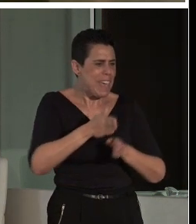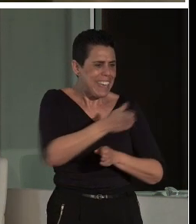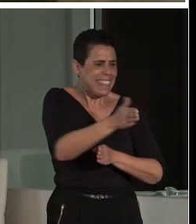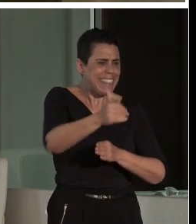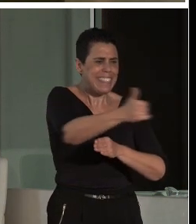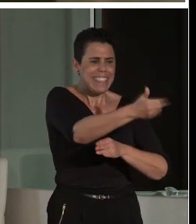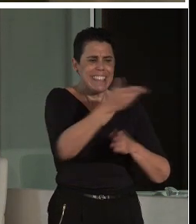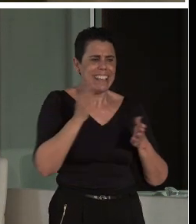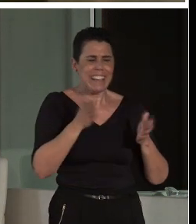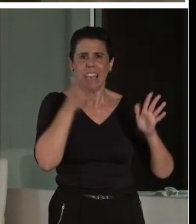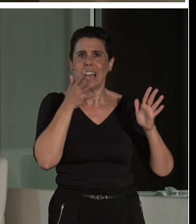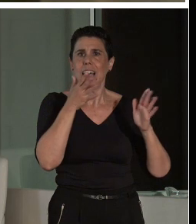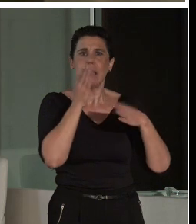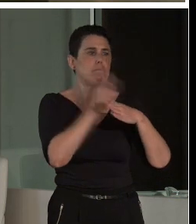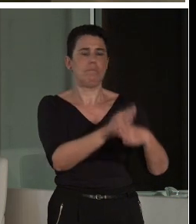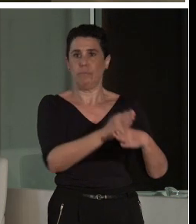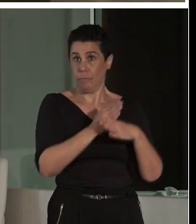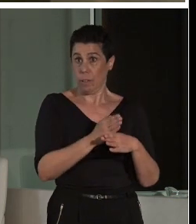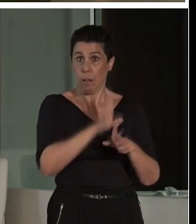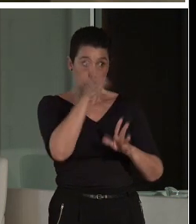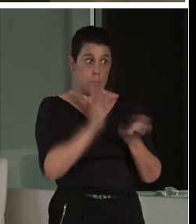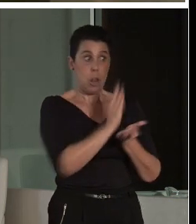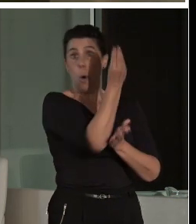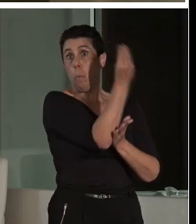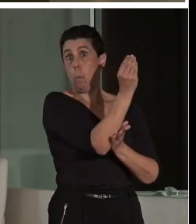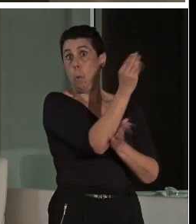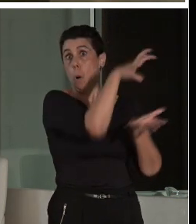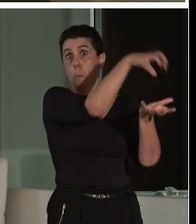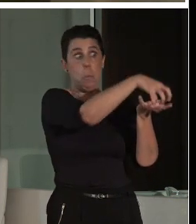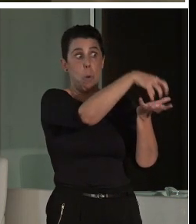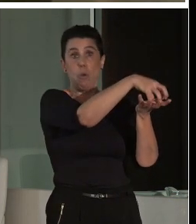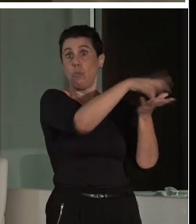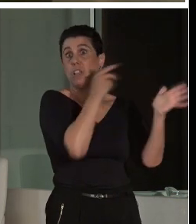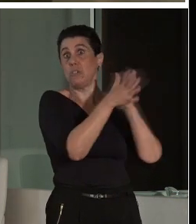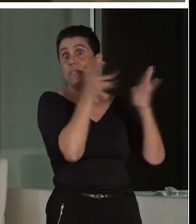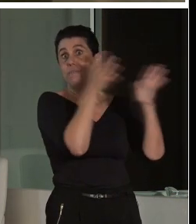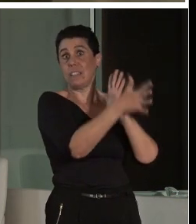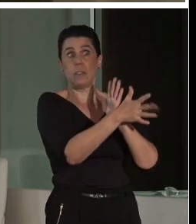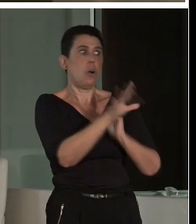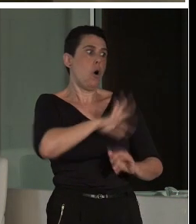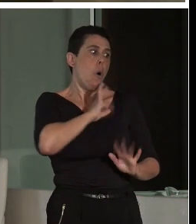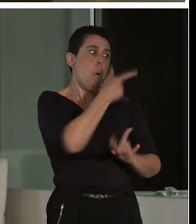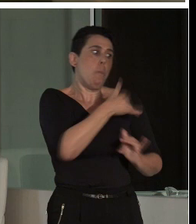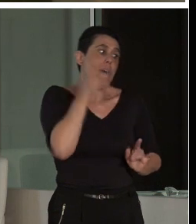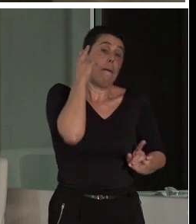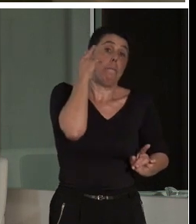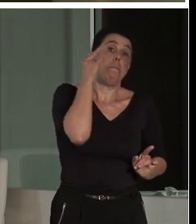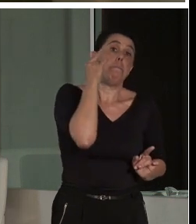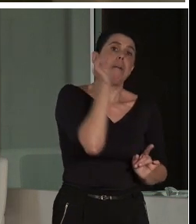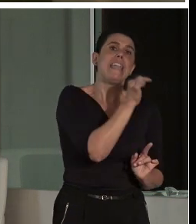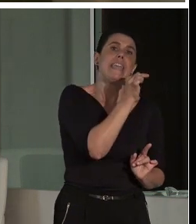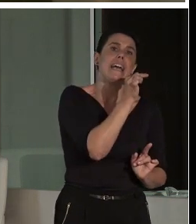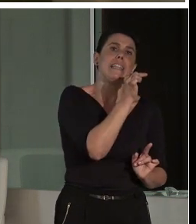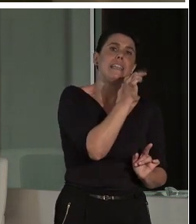pero los monumentos son permanencias. Por lo tanto, un monumento se puede convertir en una patología o se puede convertir en una